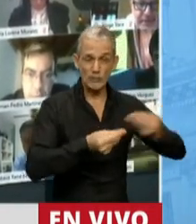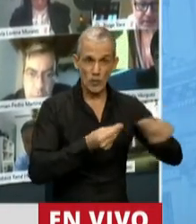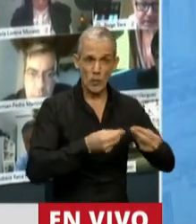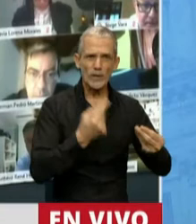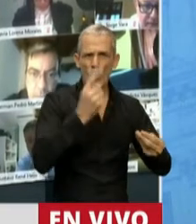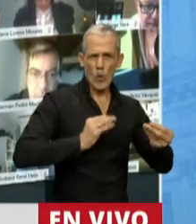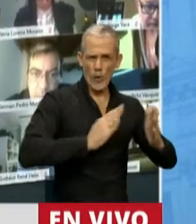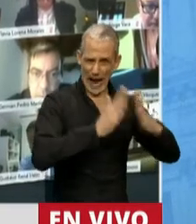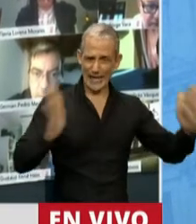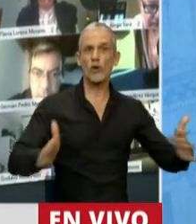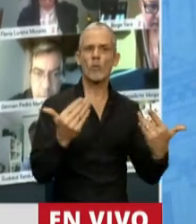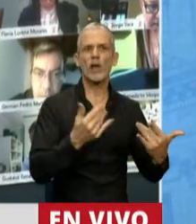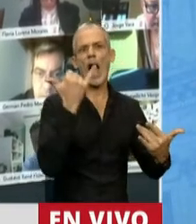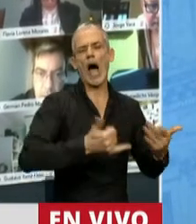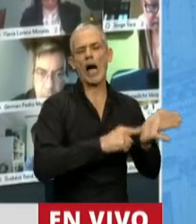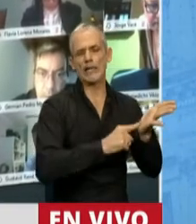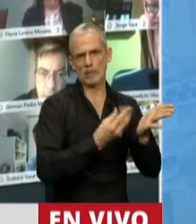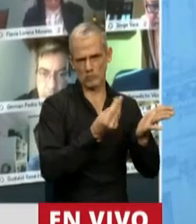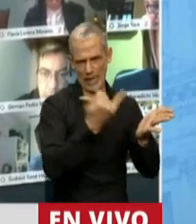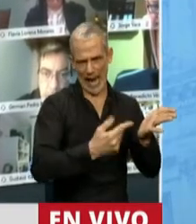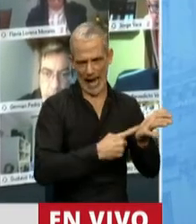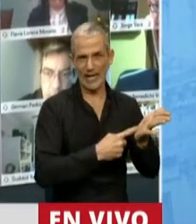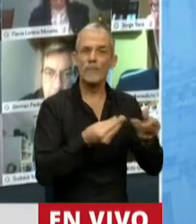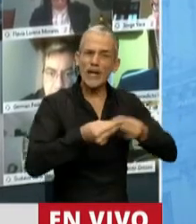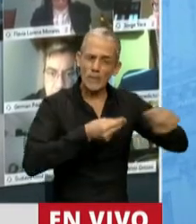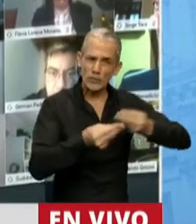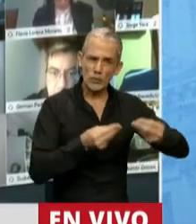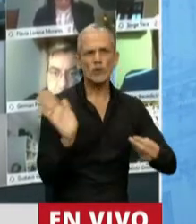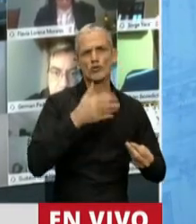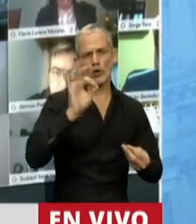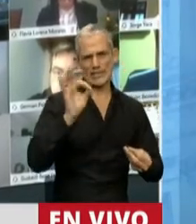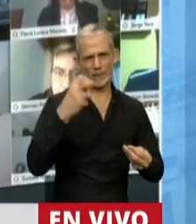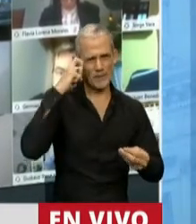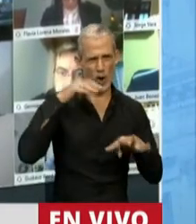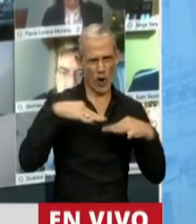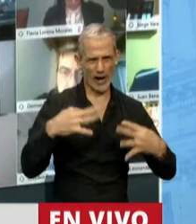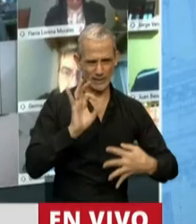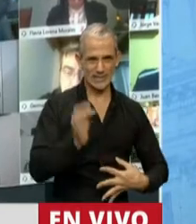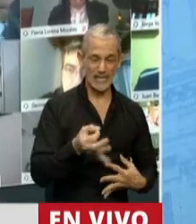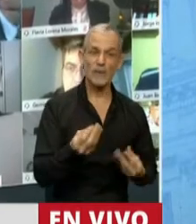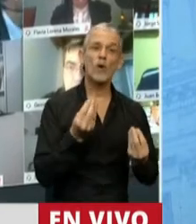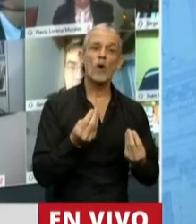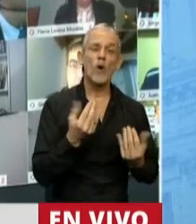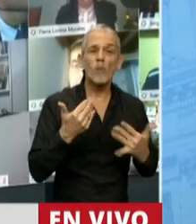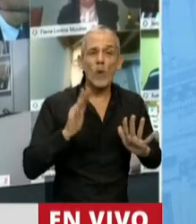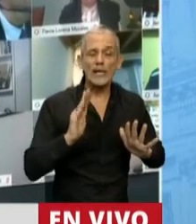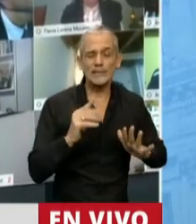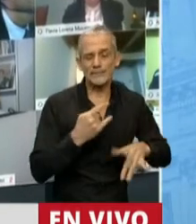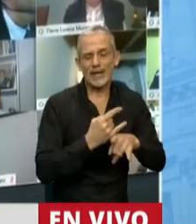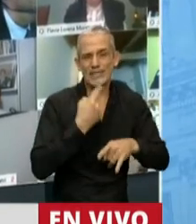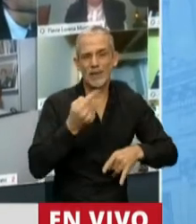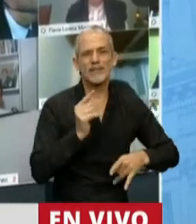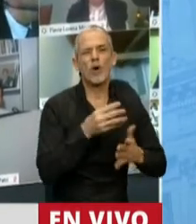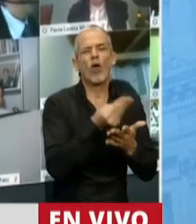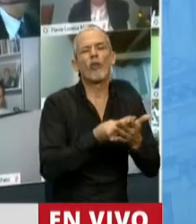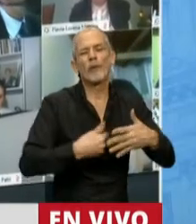durante un año. El presupuesto, todos lo sabemos acá, los que estamos en esta casa, bien puede ser, como vulgarmente lo llamamos, un